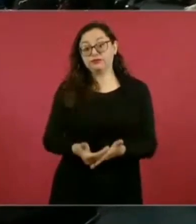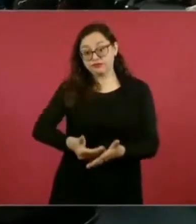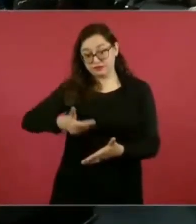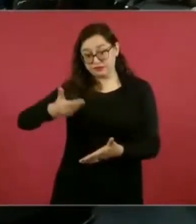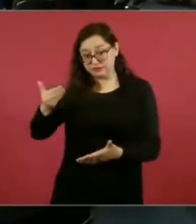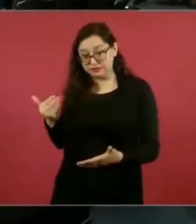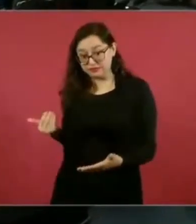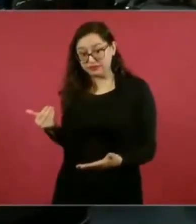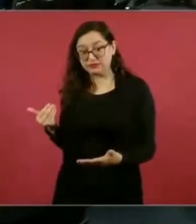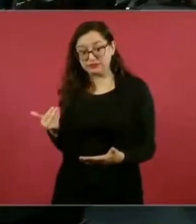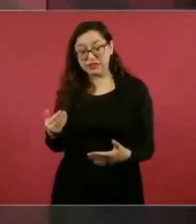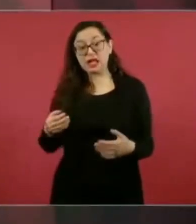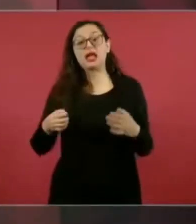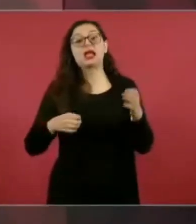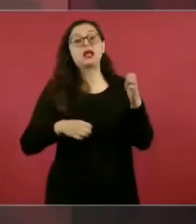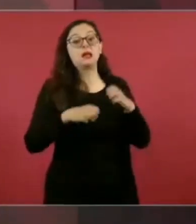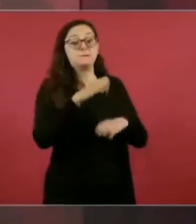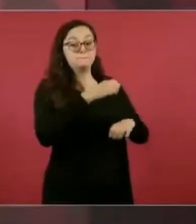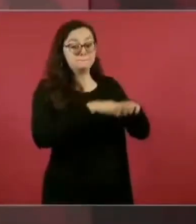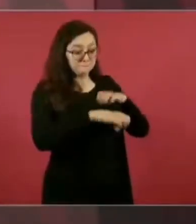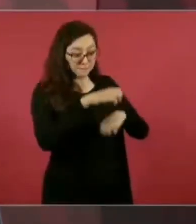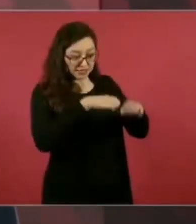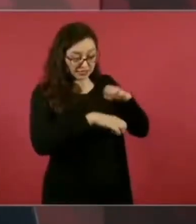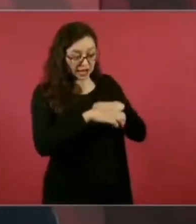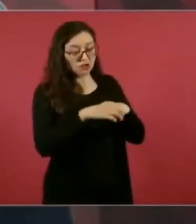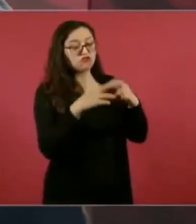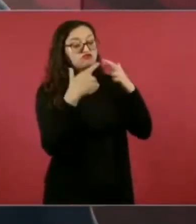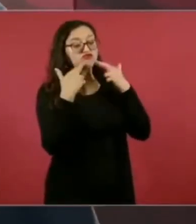empresarios, aquí lo comenté